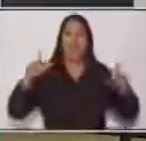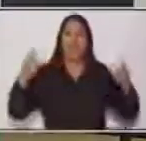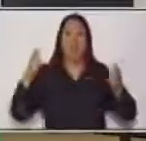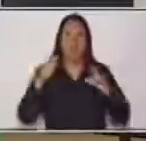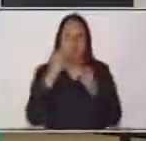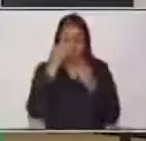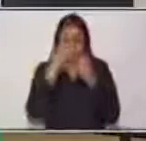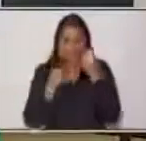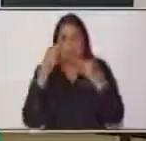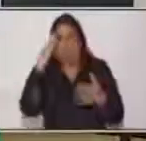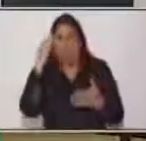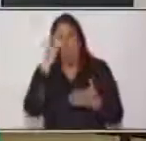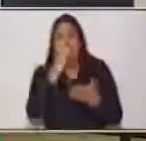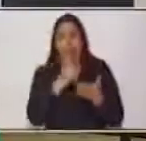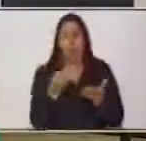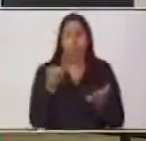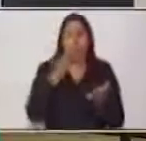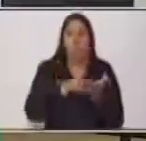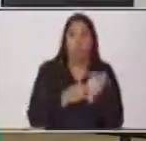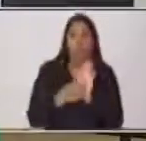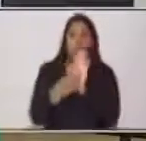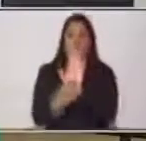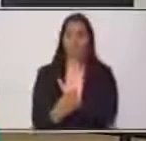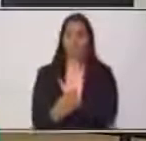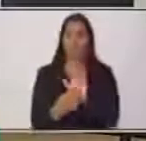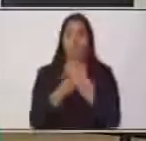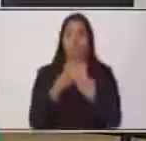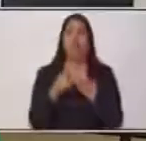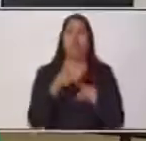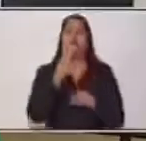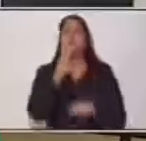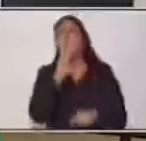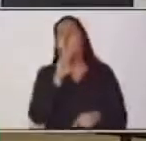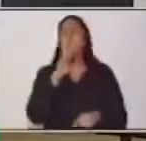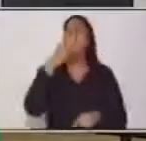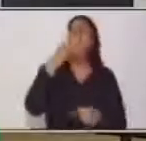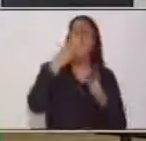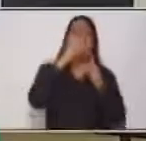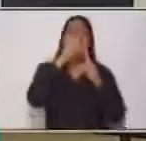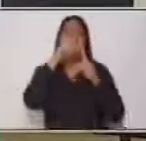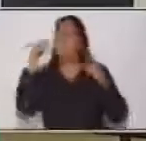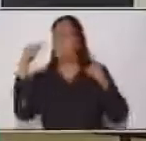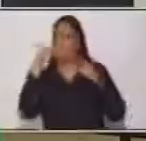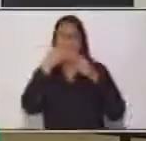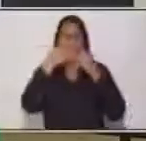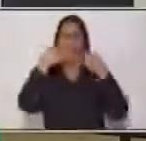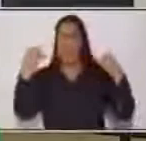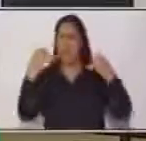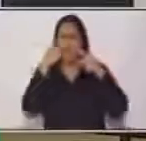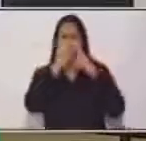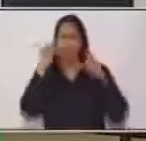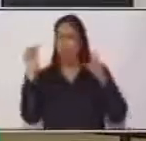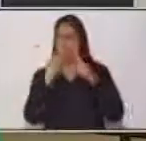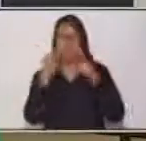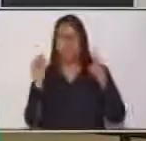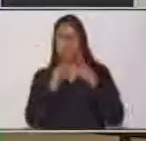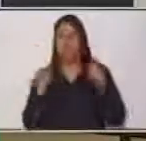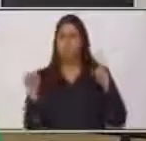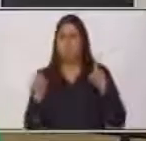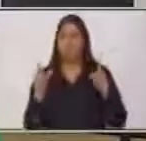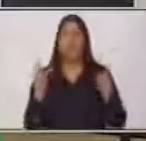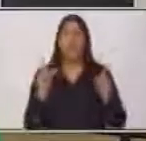información presentada a través de dos, tres líneas que, de alguna manera, a través del lenguaje técnico científico, usted